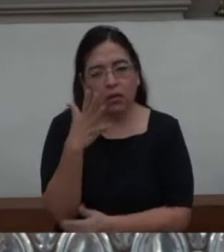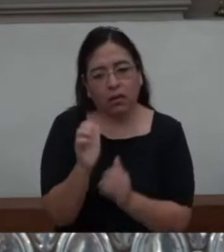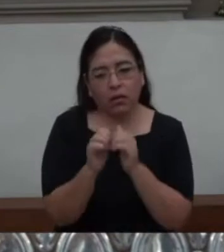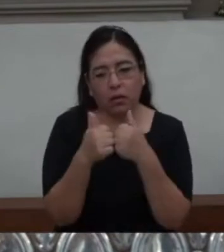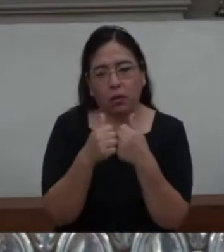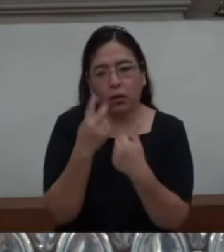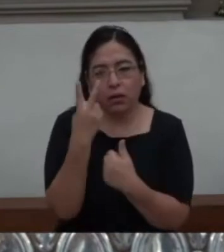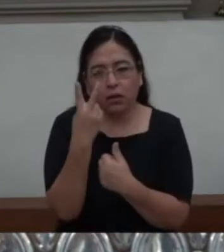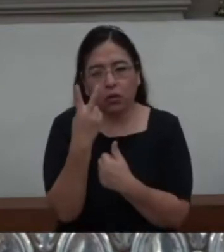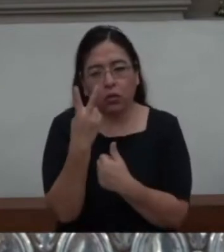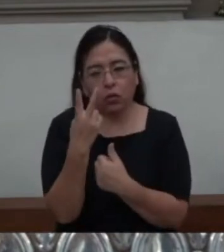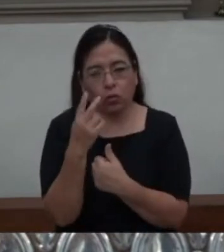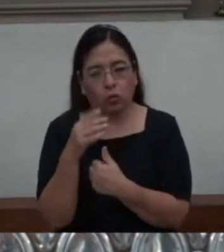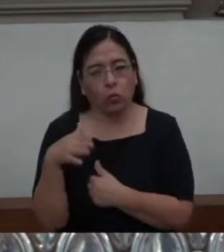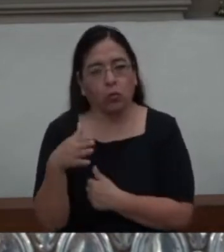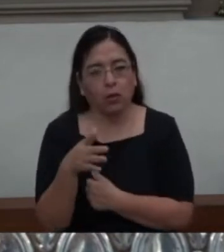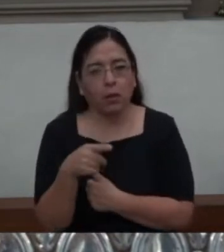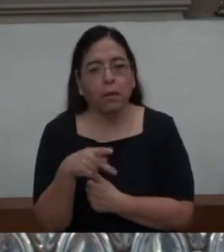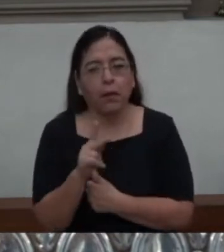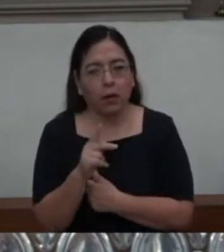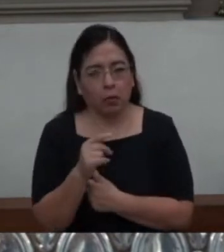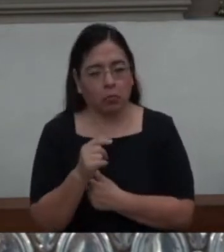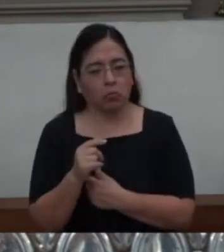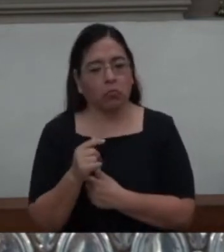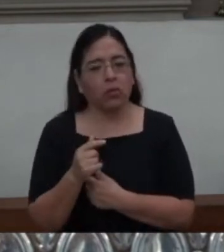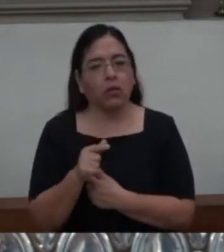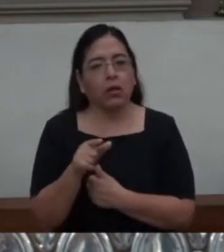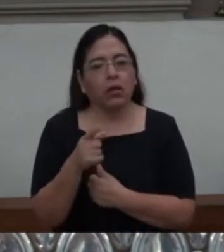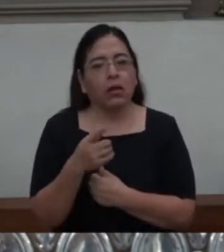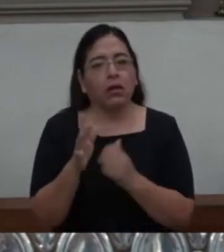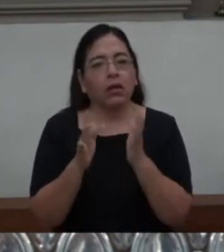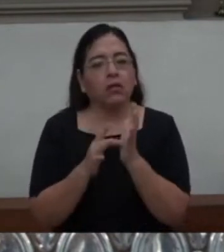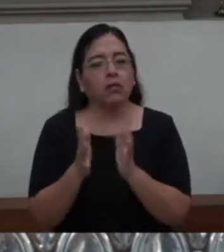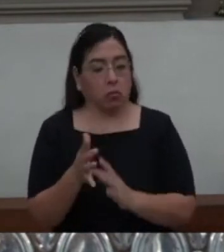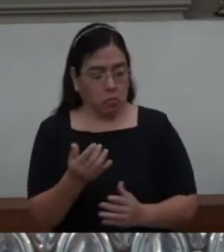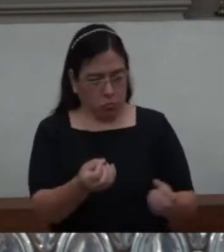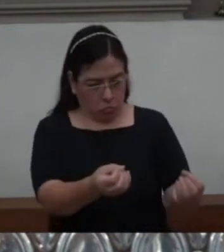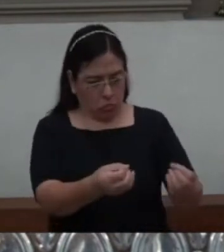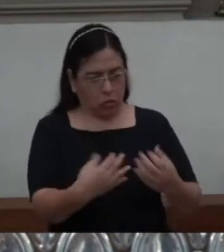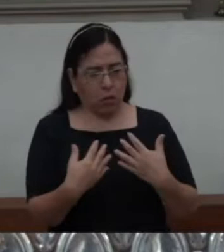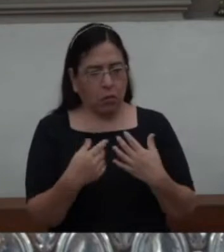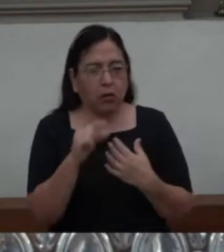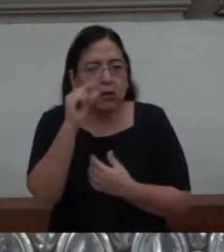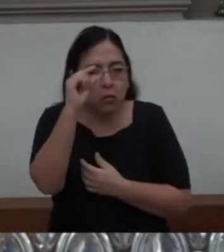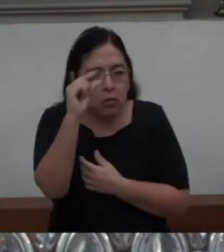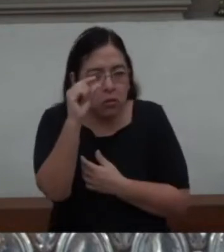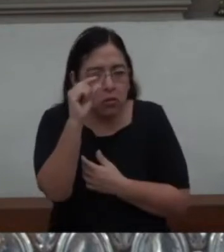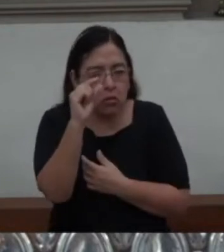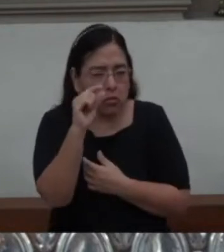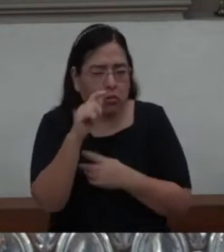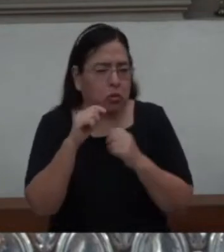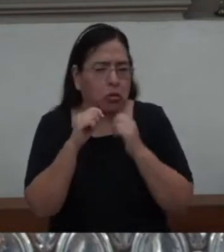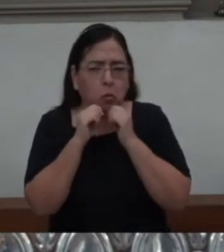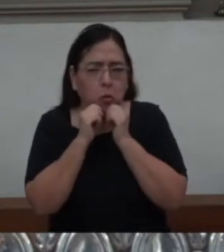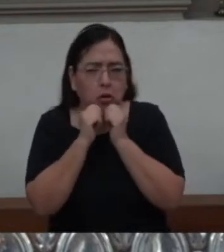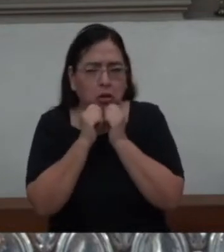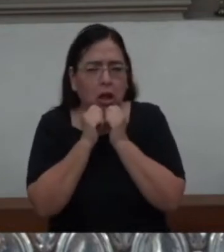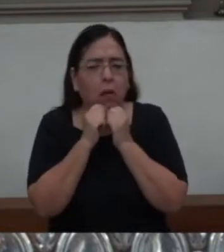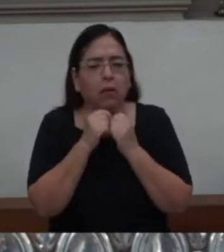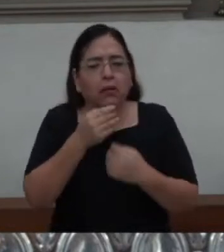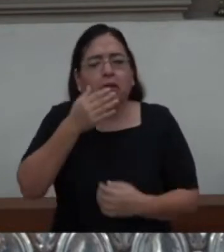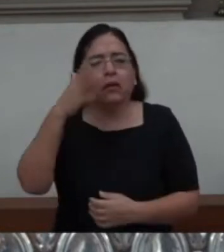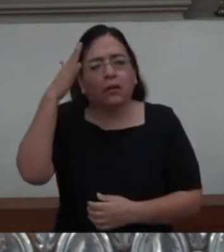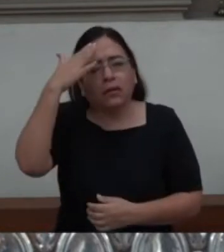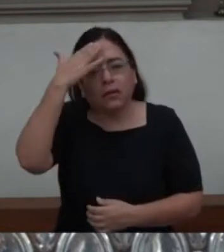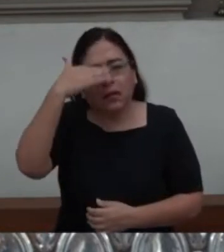el Señor les dijo, tráiganlo. Eso poco, casi nada. El Señor